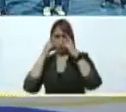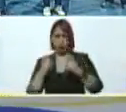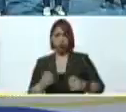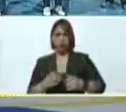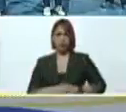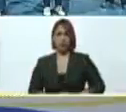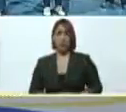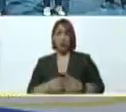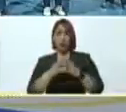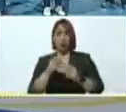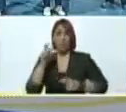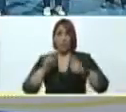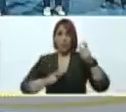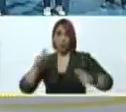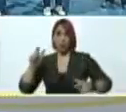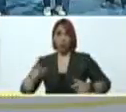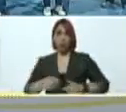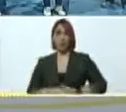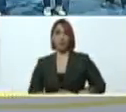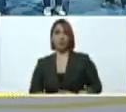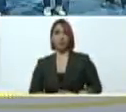los habitantes del